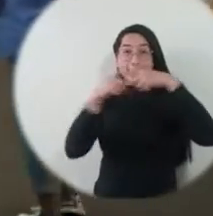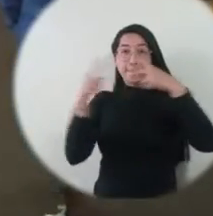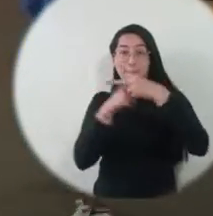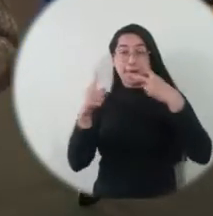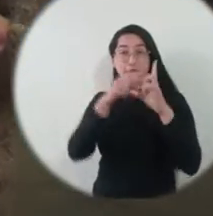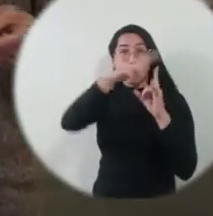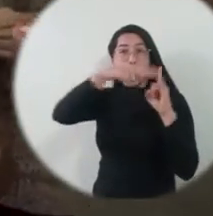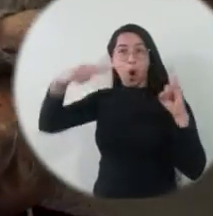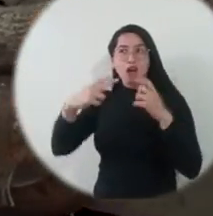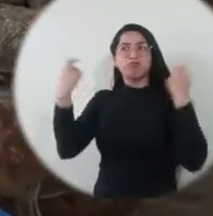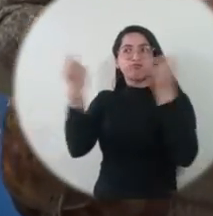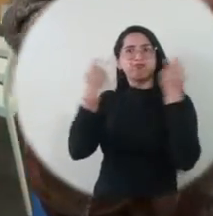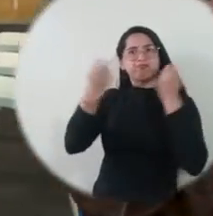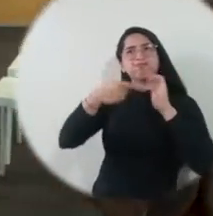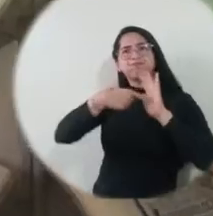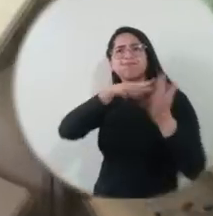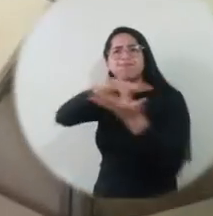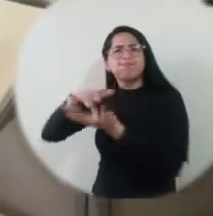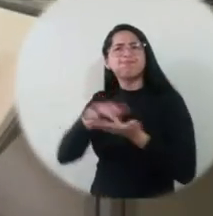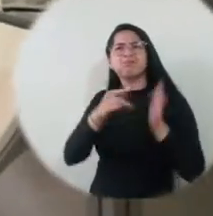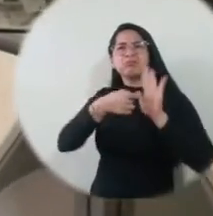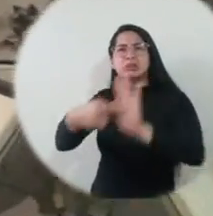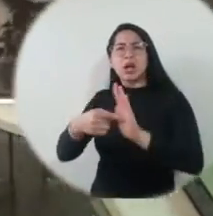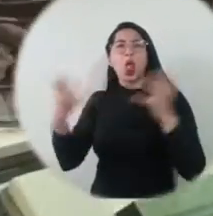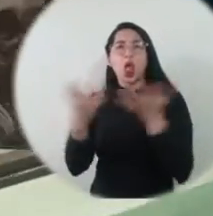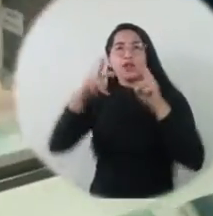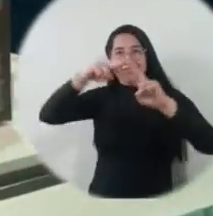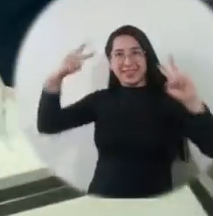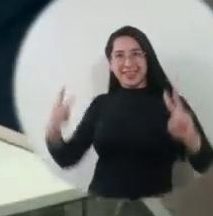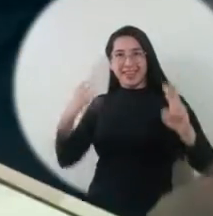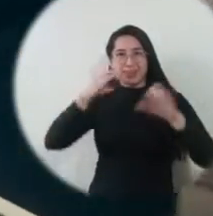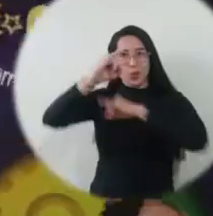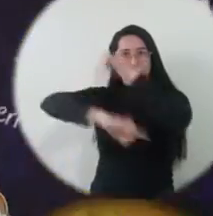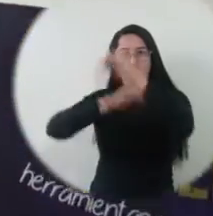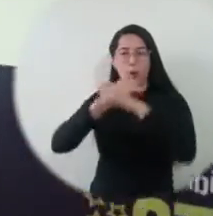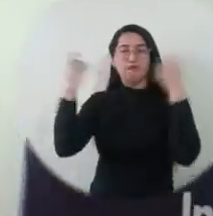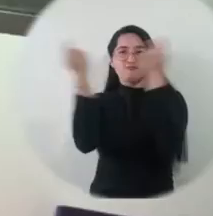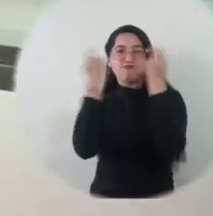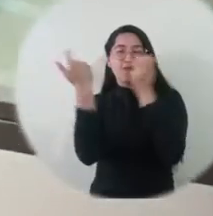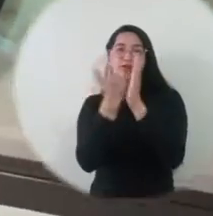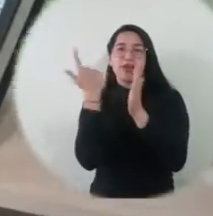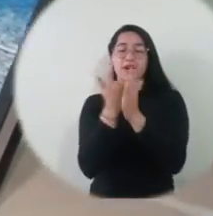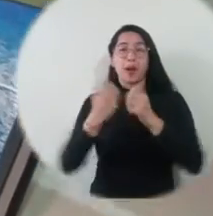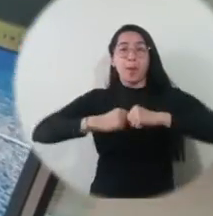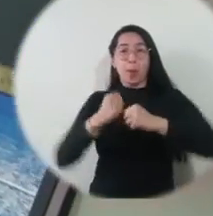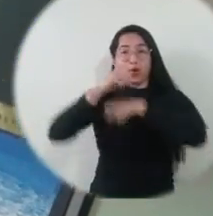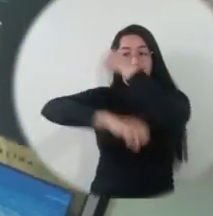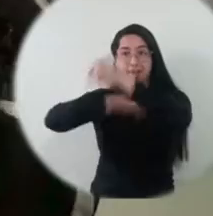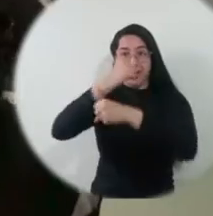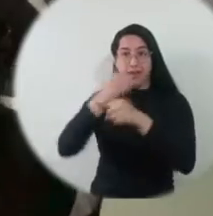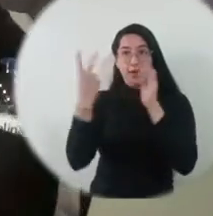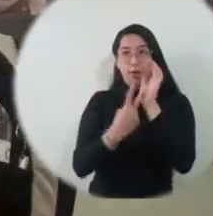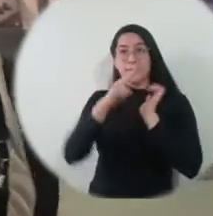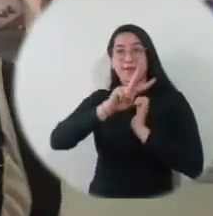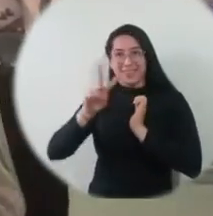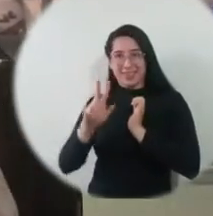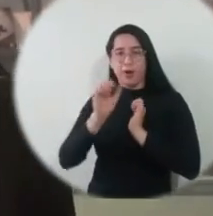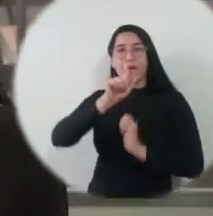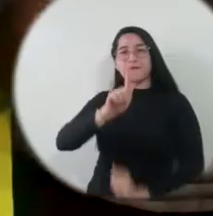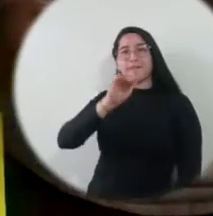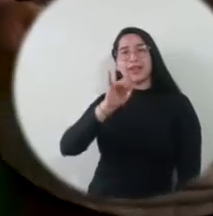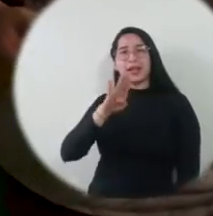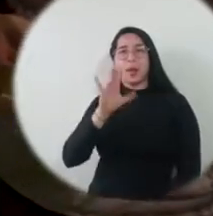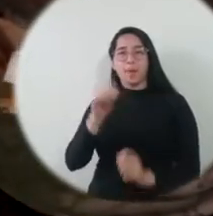Durante dos semanas, la Universidad del Magdalena tuvo una destacada participación en la Feria Internacional del Libro de Bogotá, Filbo 2022,